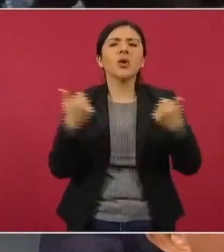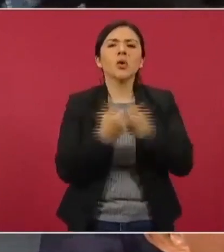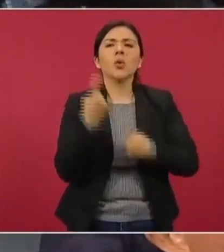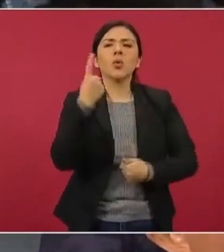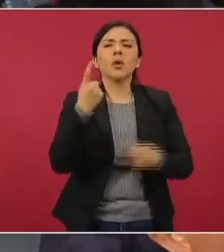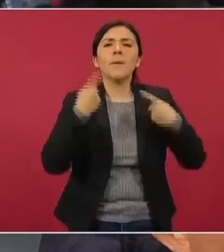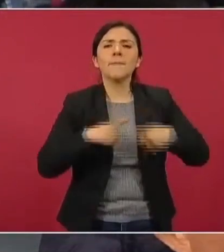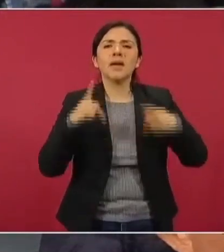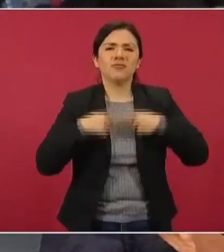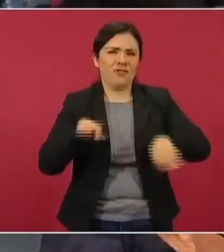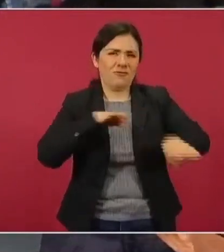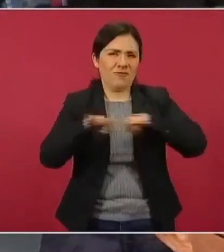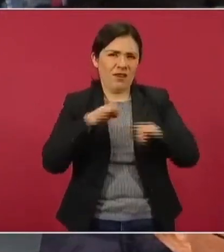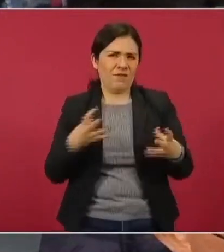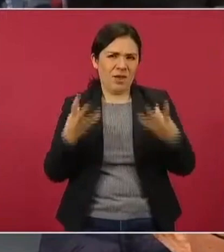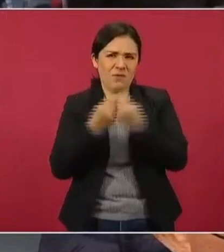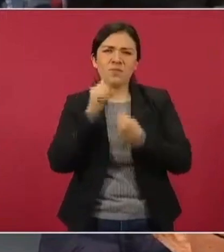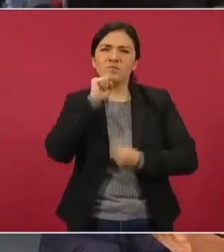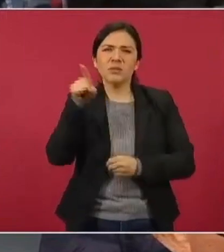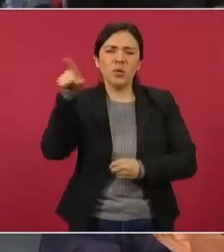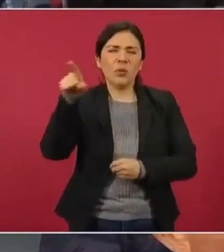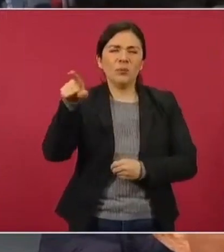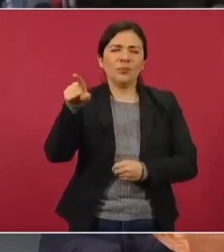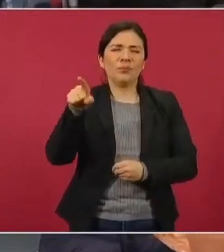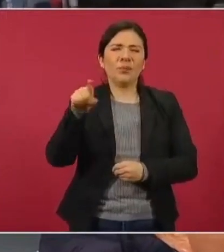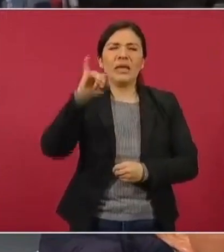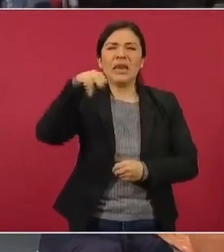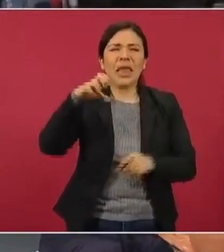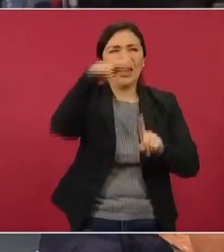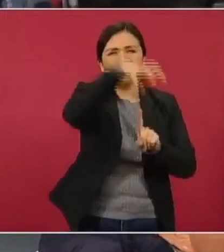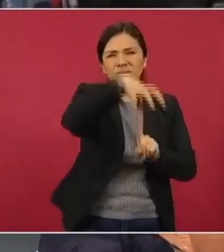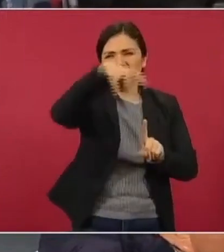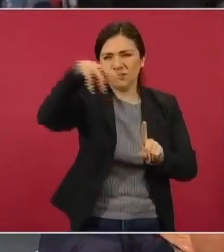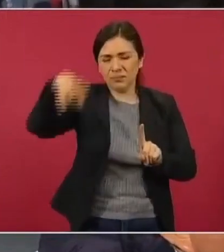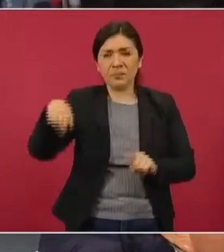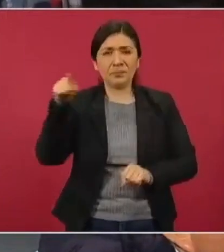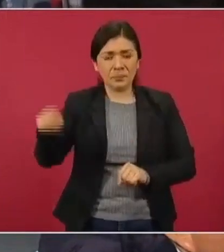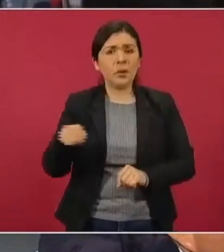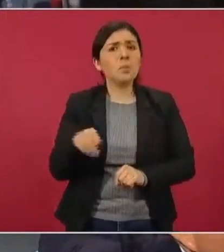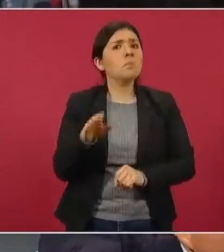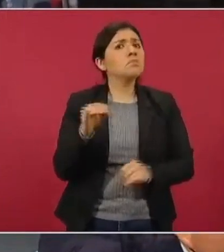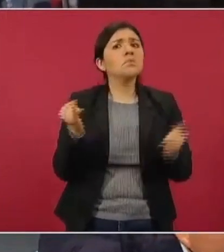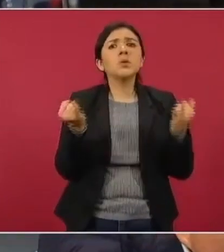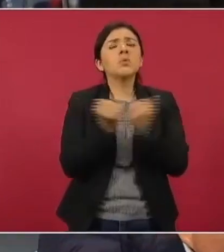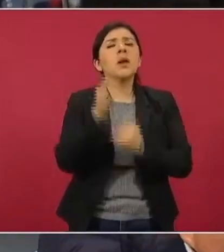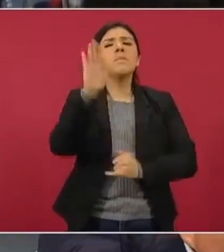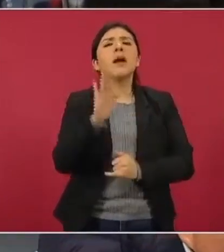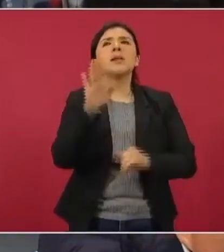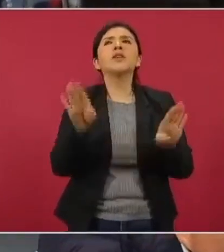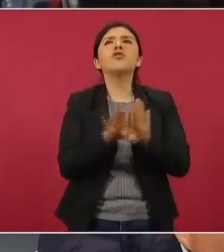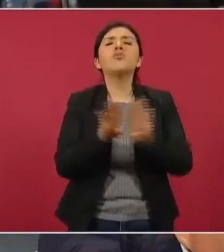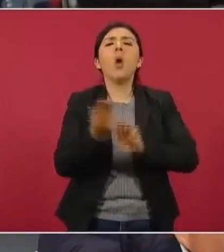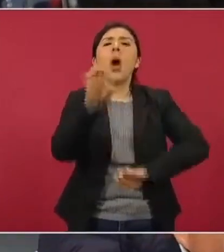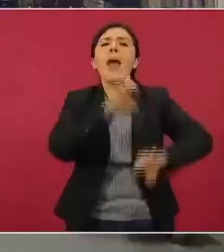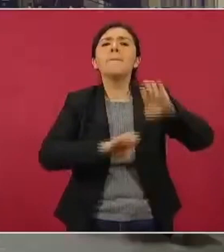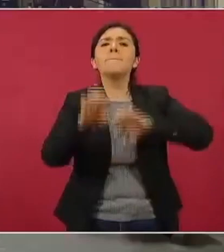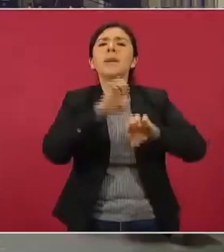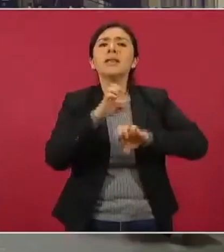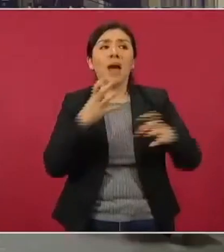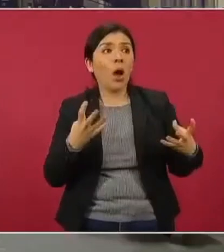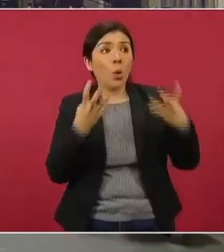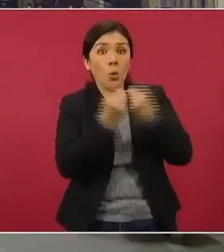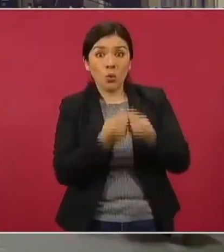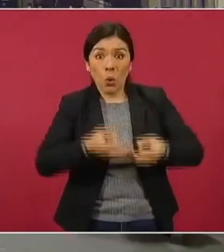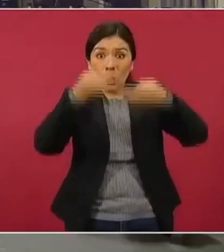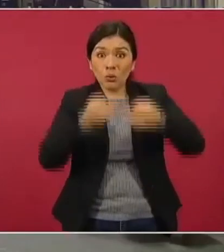funcionario de estos módulos móviles y está en un esquema parecido al outsourcing. O sea, toda esta lucha que ustedes